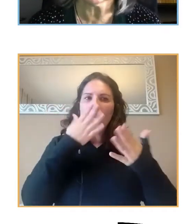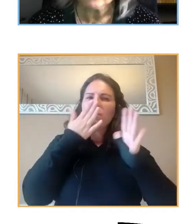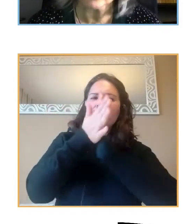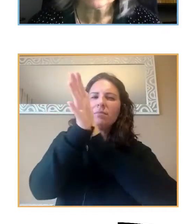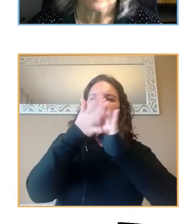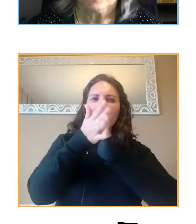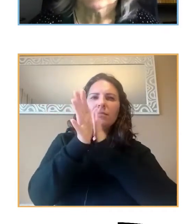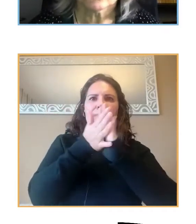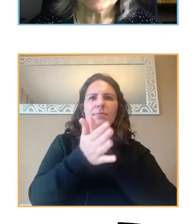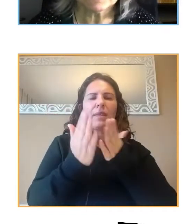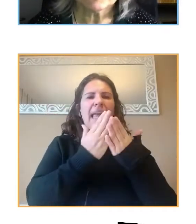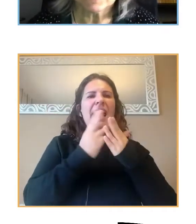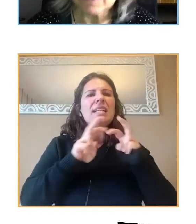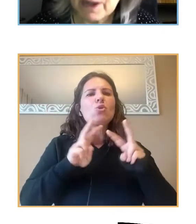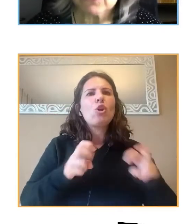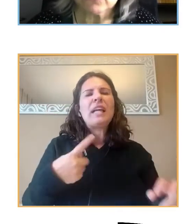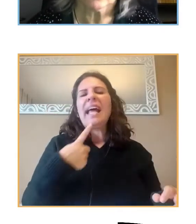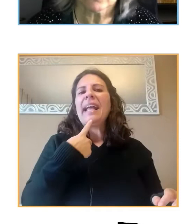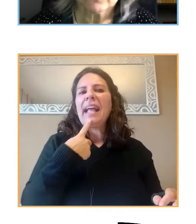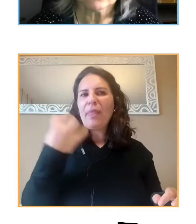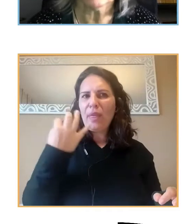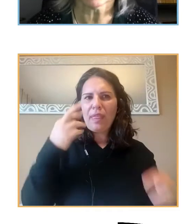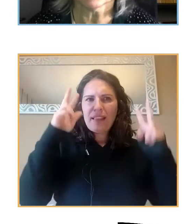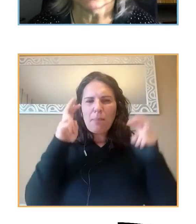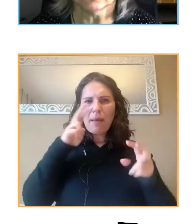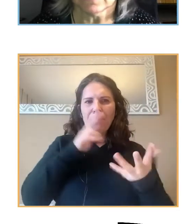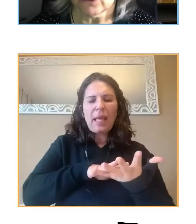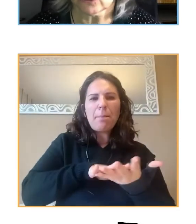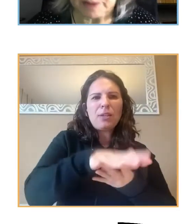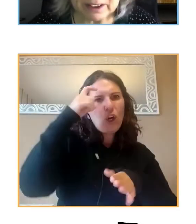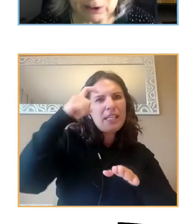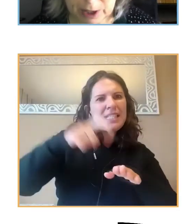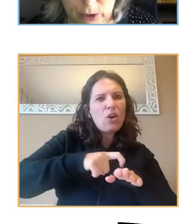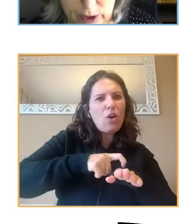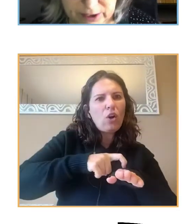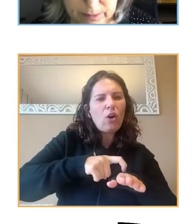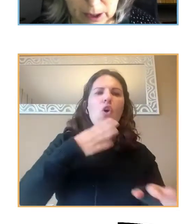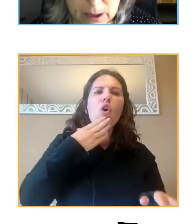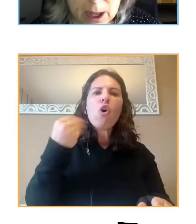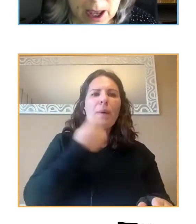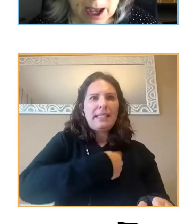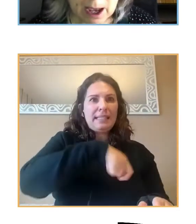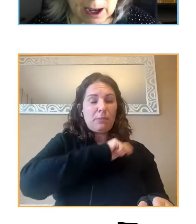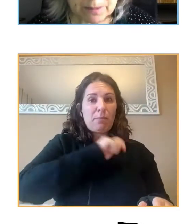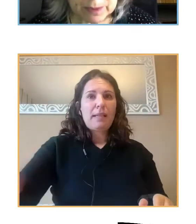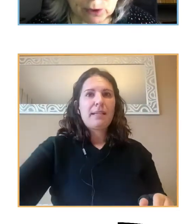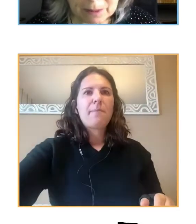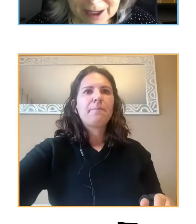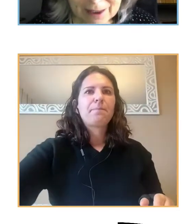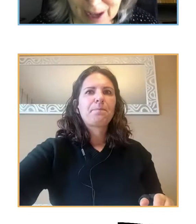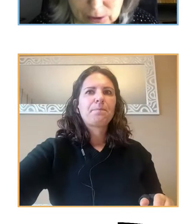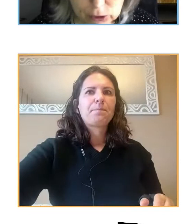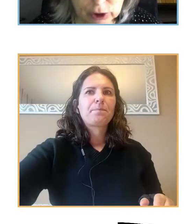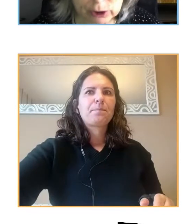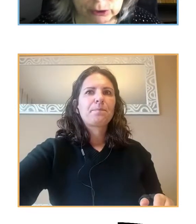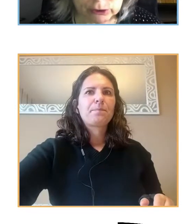estudios sobre el impacto psicológico en los jóvenes españoles. Yo hablaré